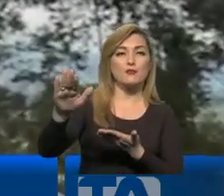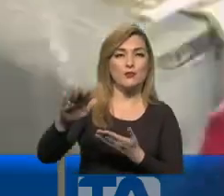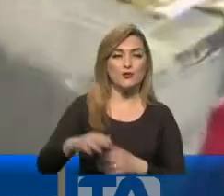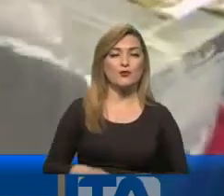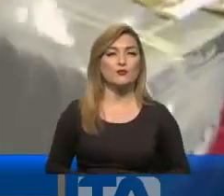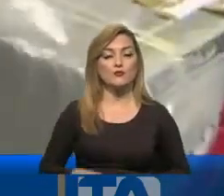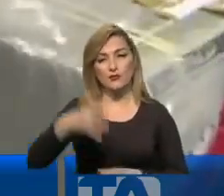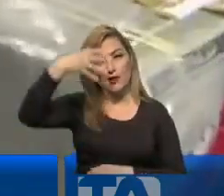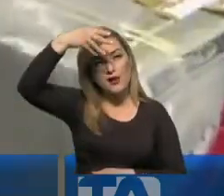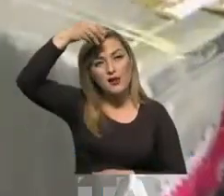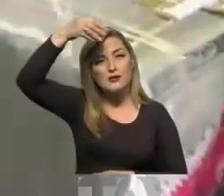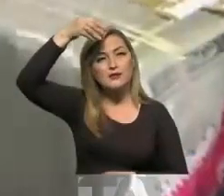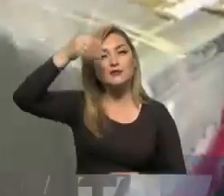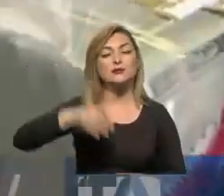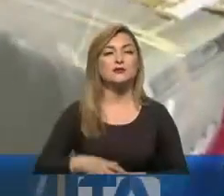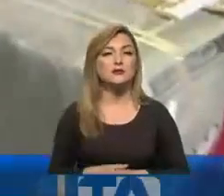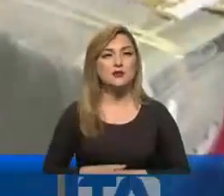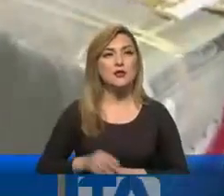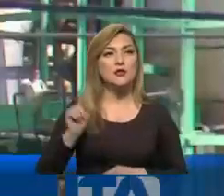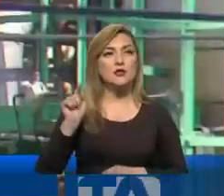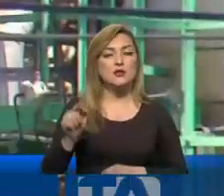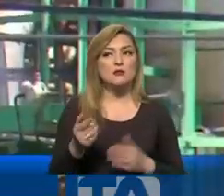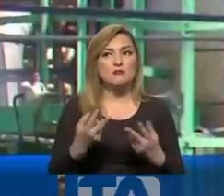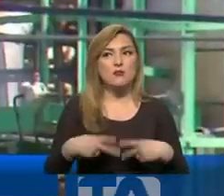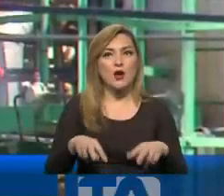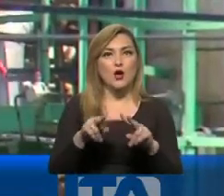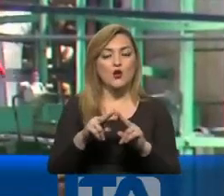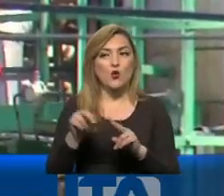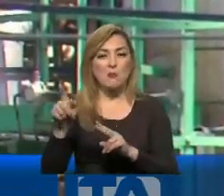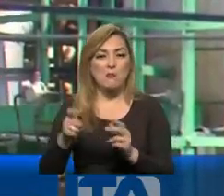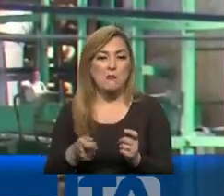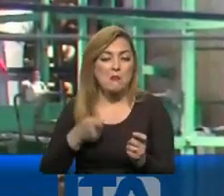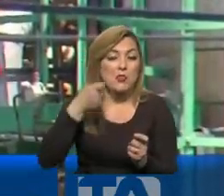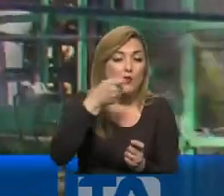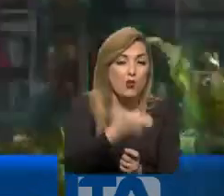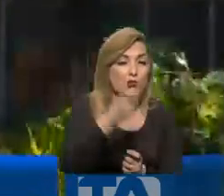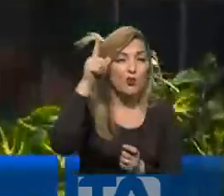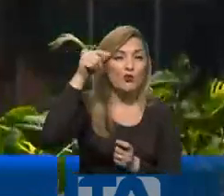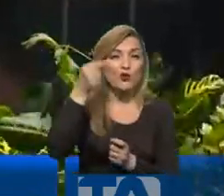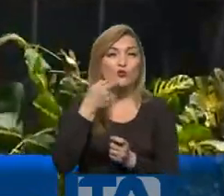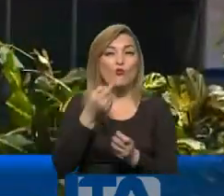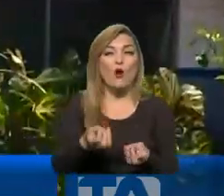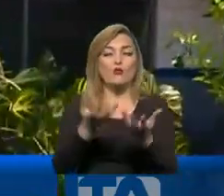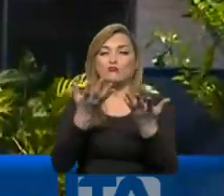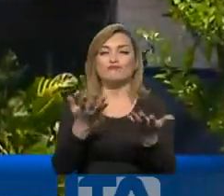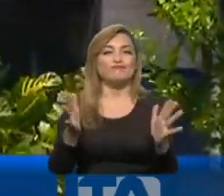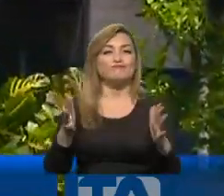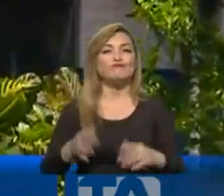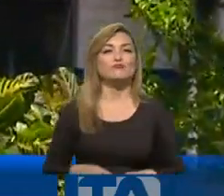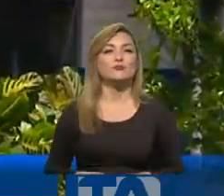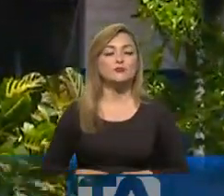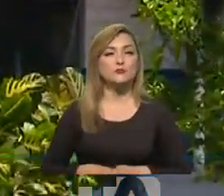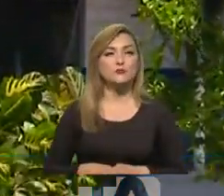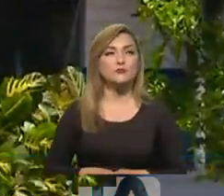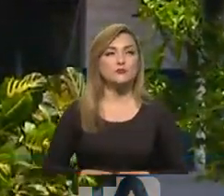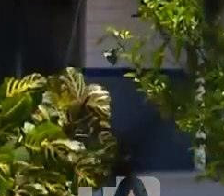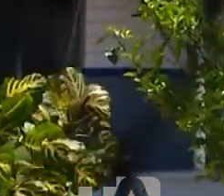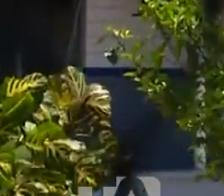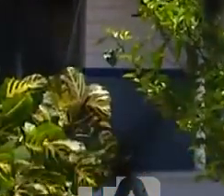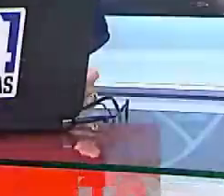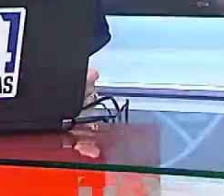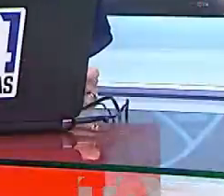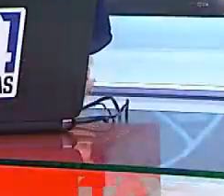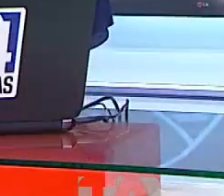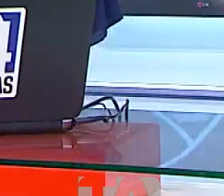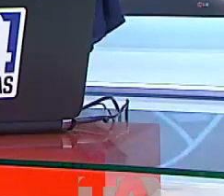Jorge Glass. En este caso no se han definido montos de reparación al Estado. En Guayaquil, Carlos Acoto, 24